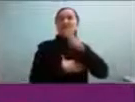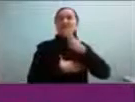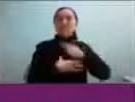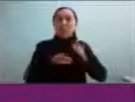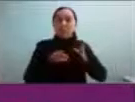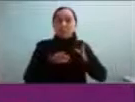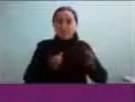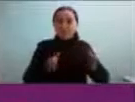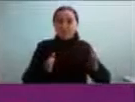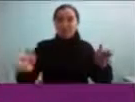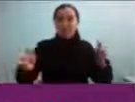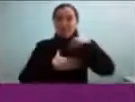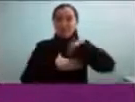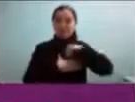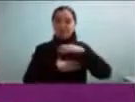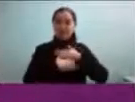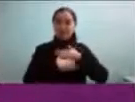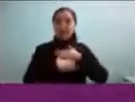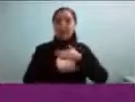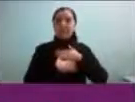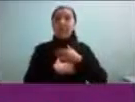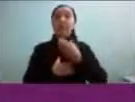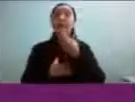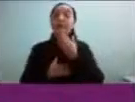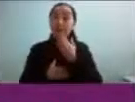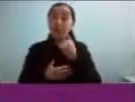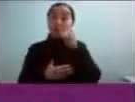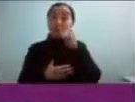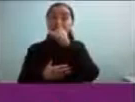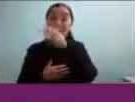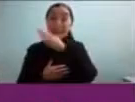También hubo un periodo que solo me vestía de rojo, como aquí.